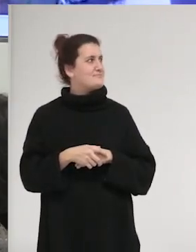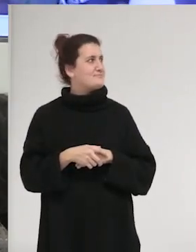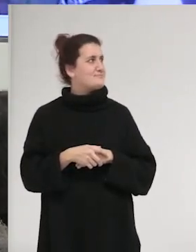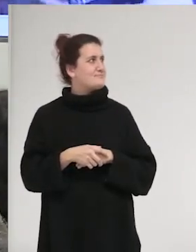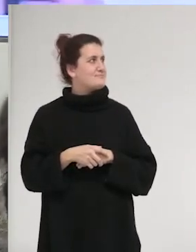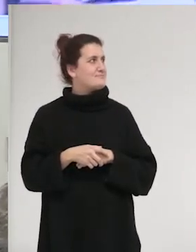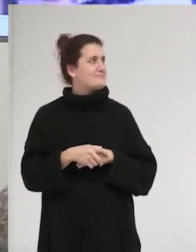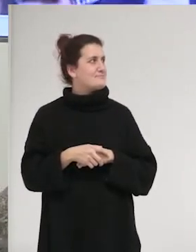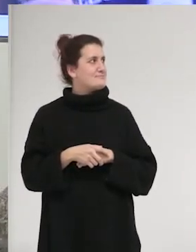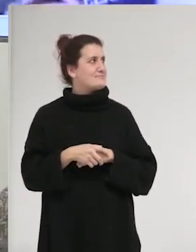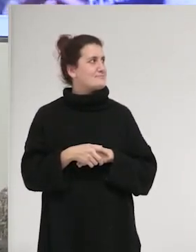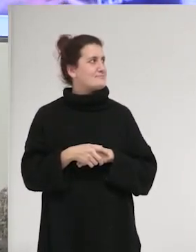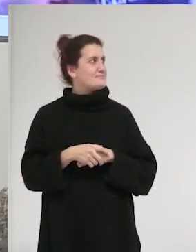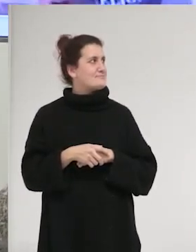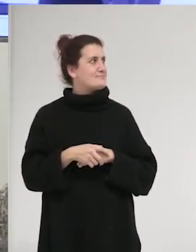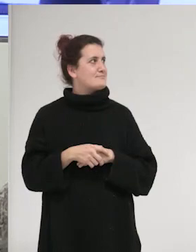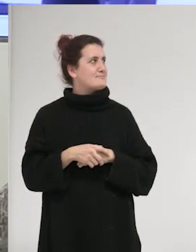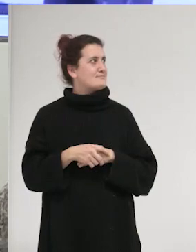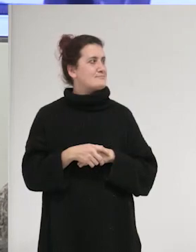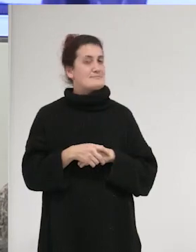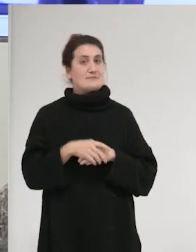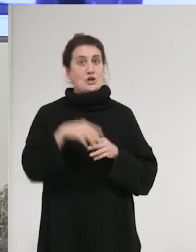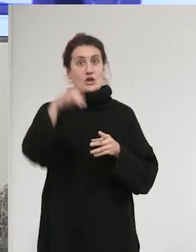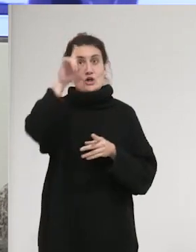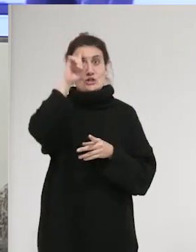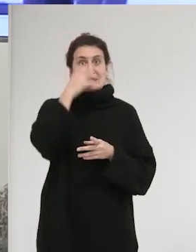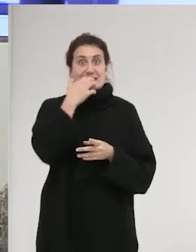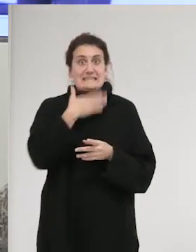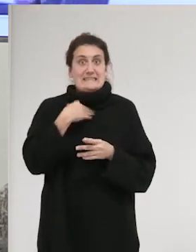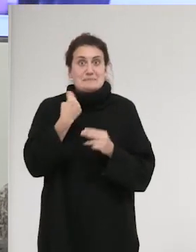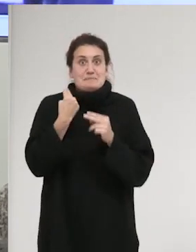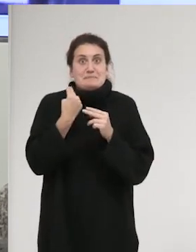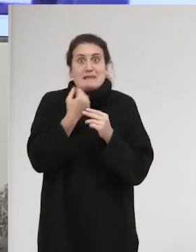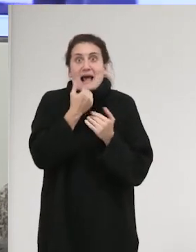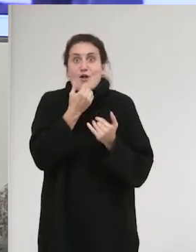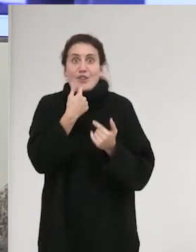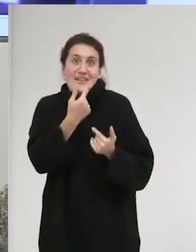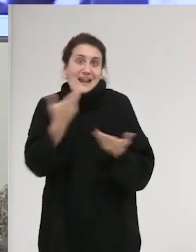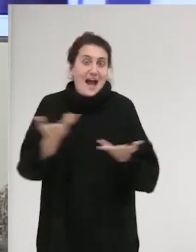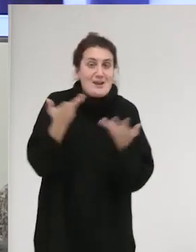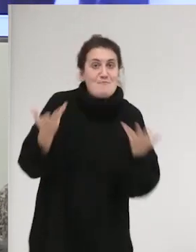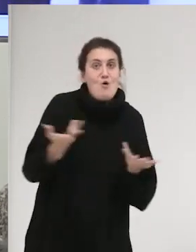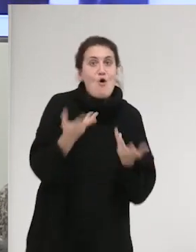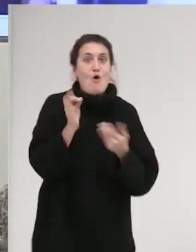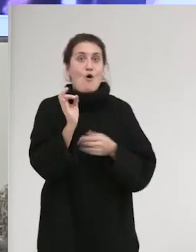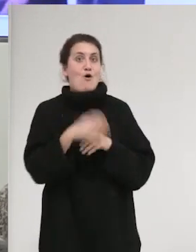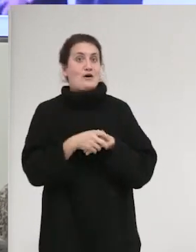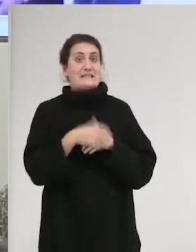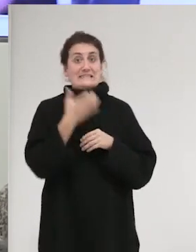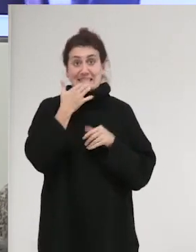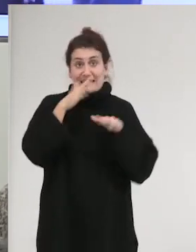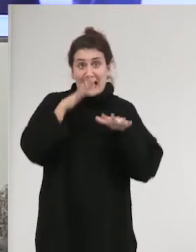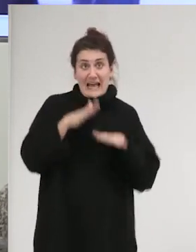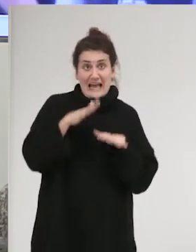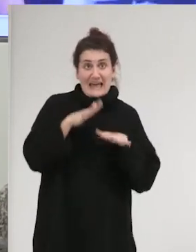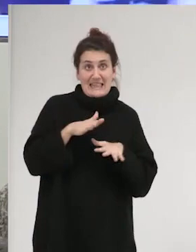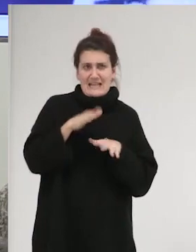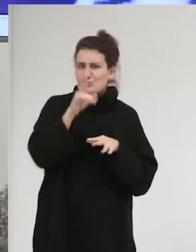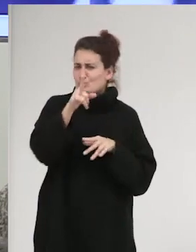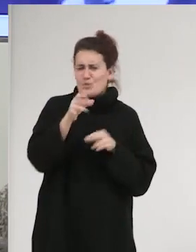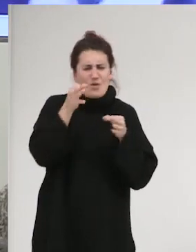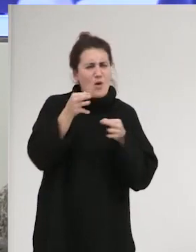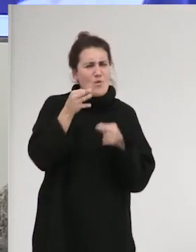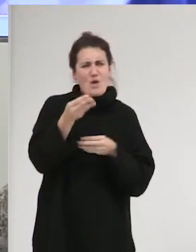No se si te voy a morir, no se si te voy un mensaje metálico y que va a pasar esta noche con Mariana Si te quedas sigue, hazlo